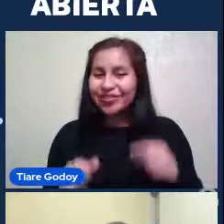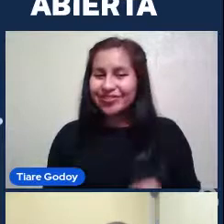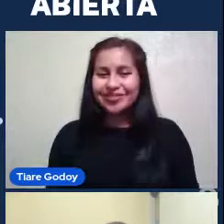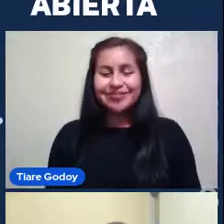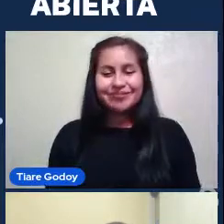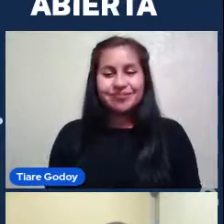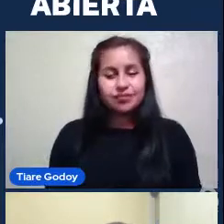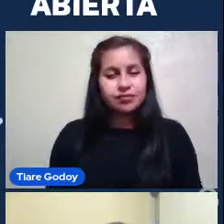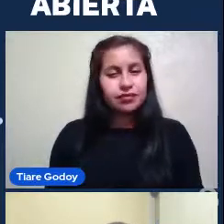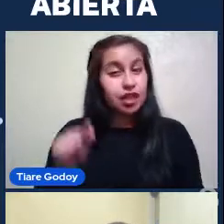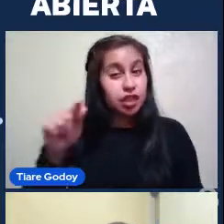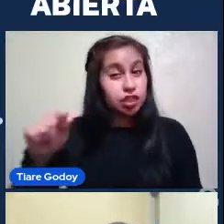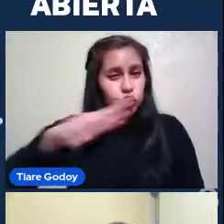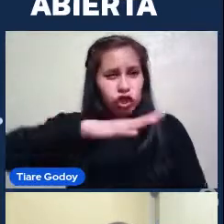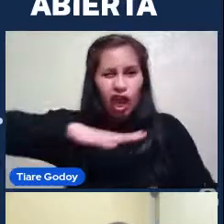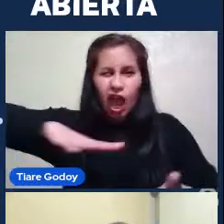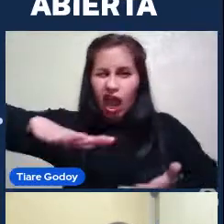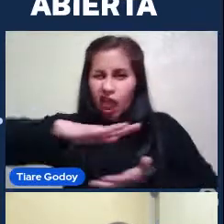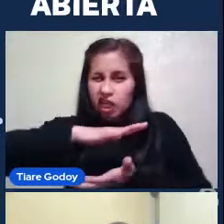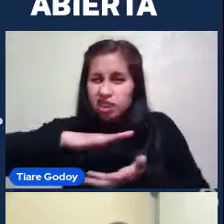¿Es esto una galaxia o no?